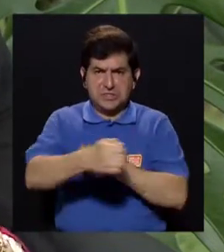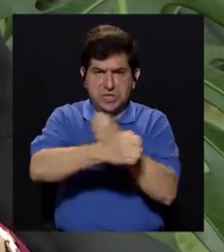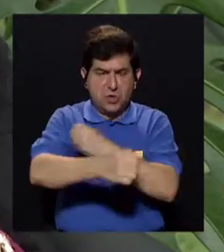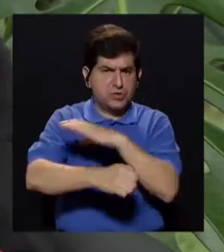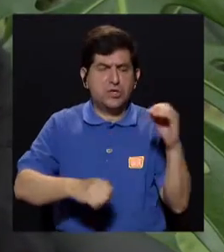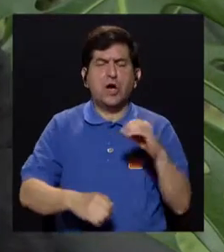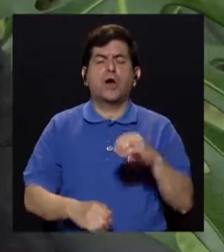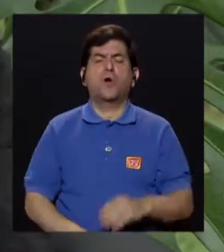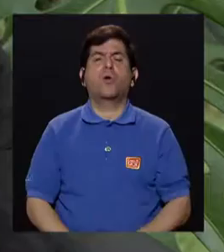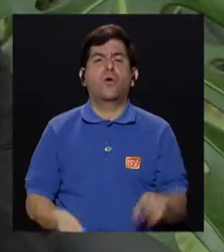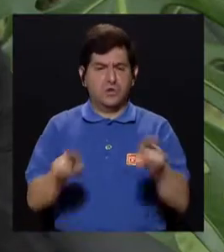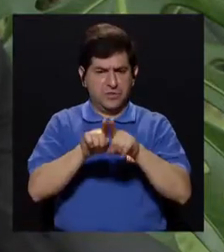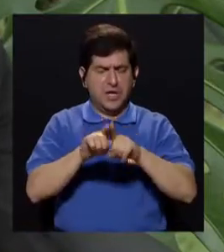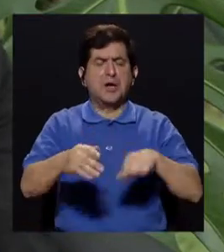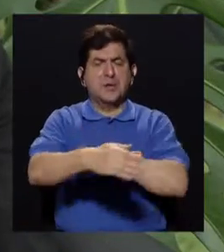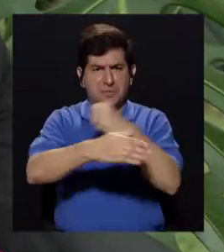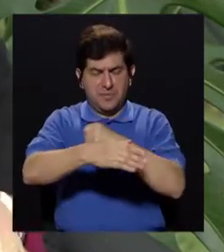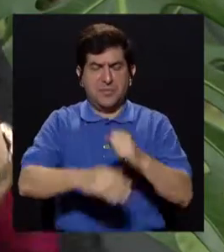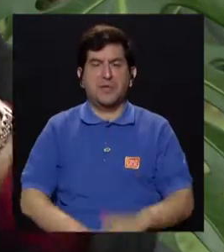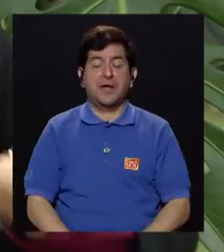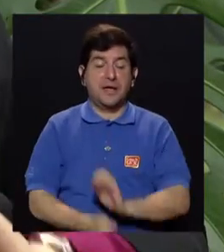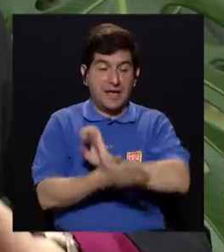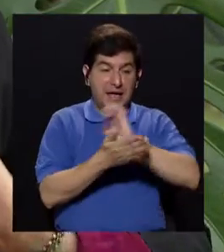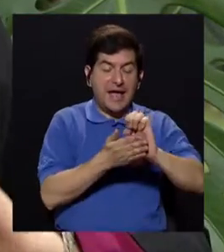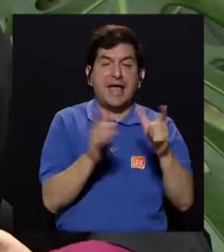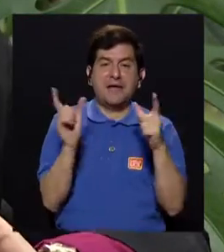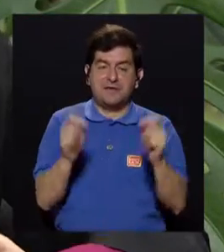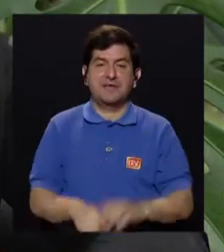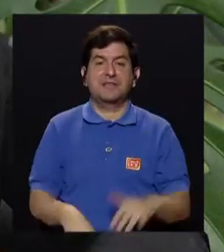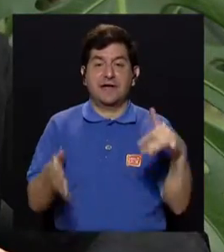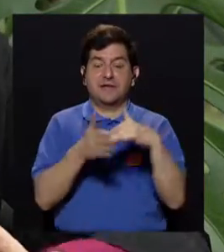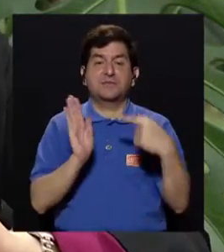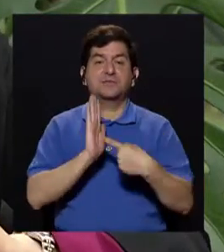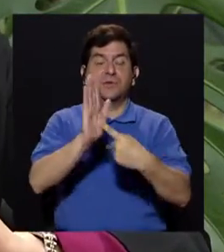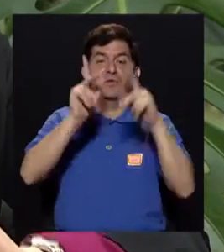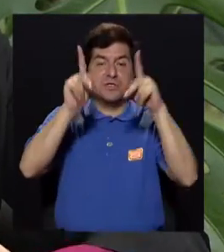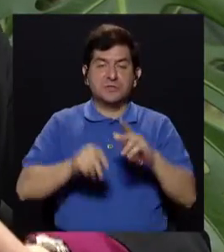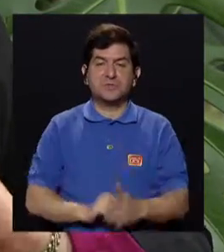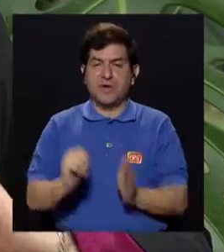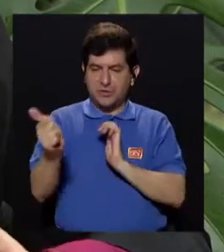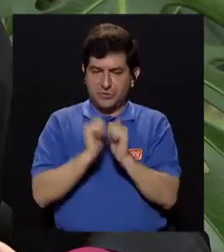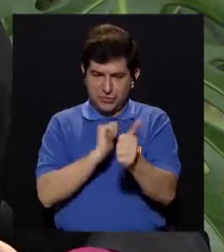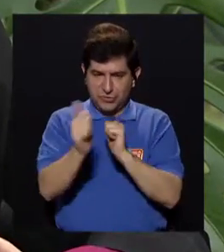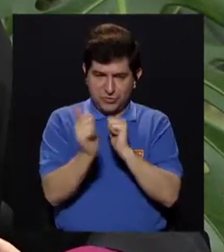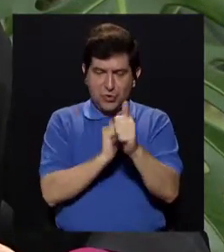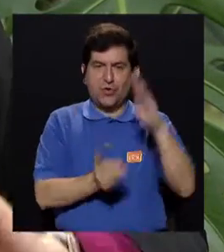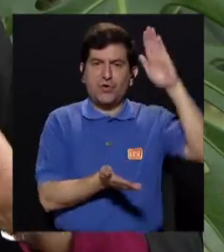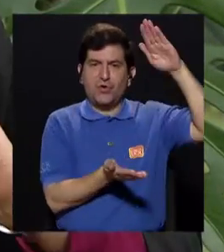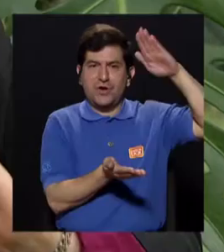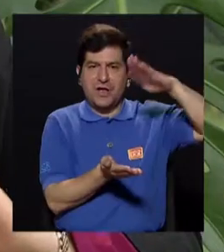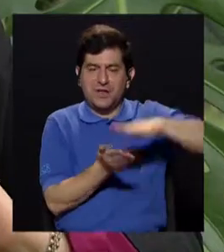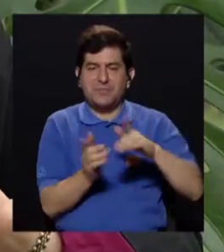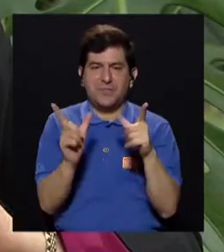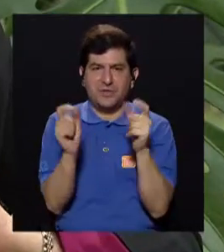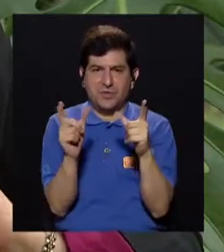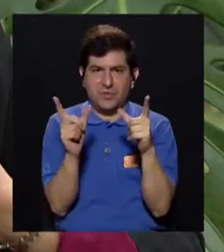Y otra cosa importantísima, los estudios están mostrando que cuando las personas hacen ejercicio, se disminuye el cáncer, sobre